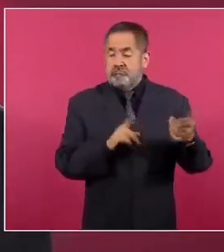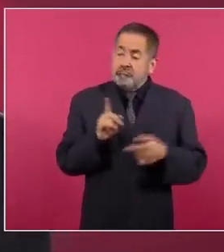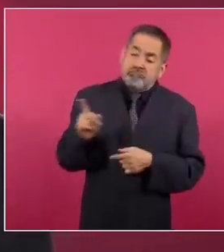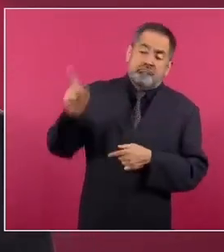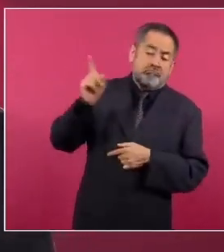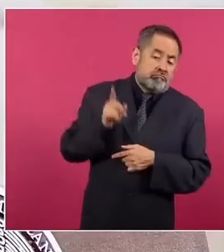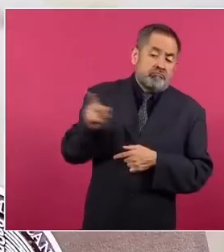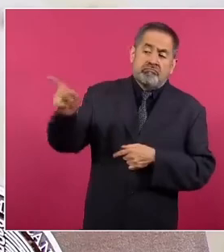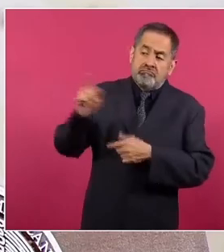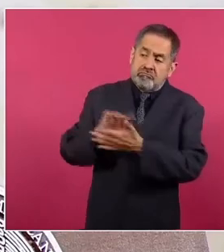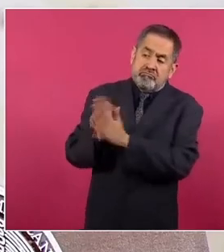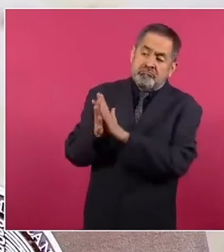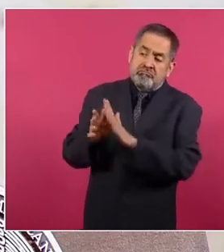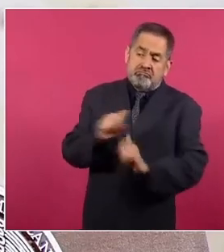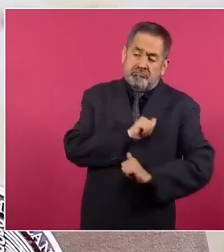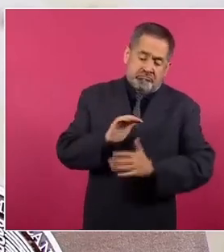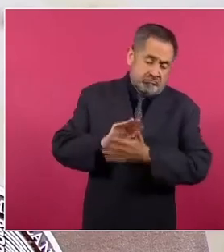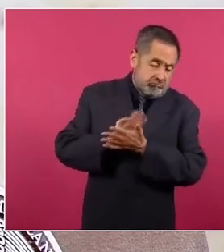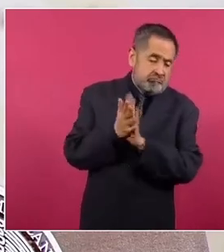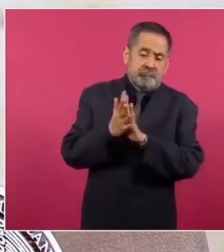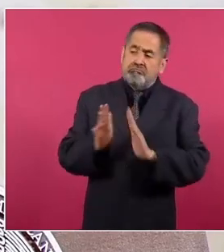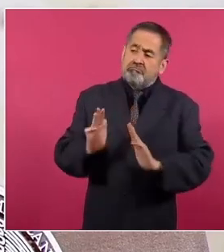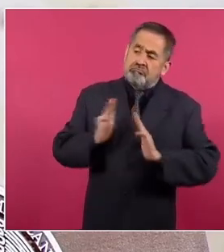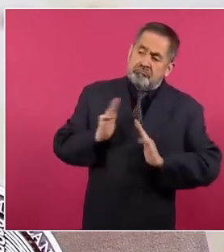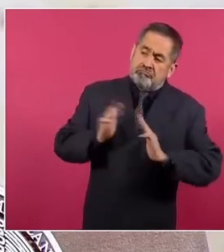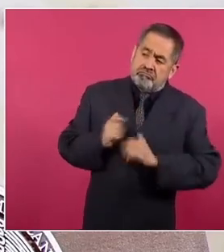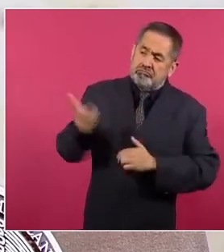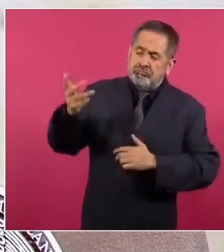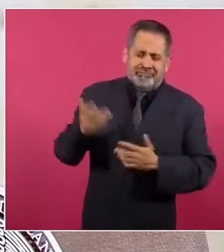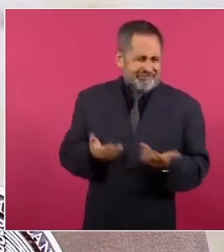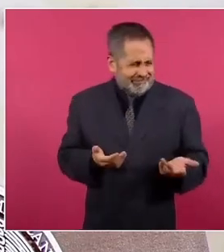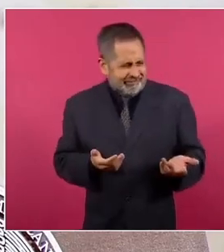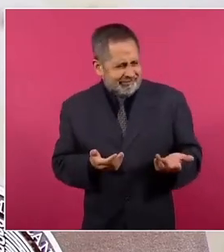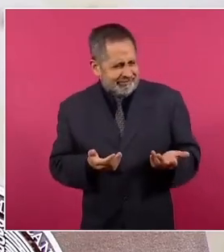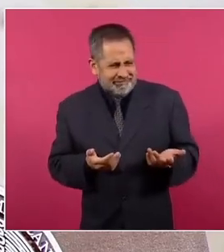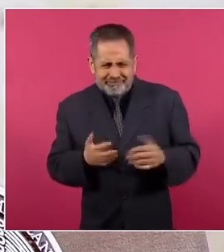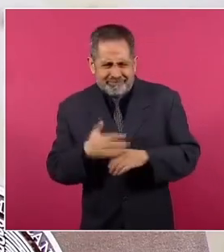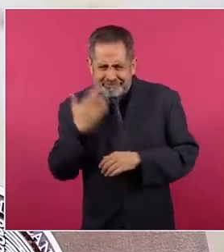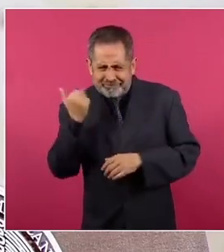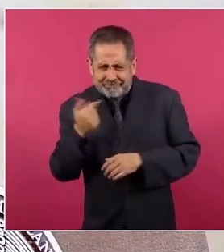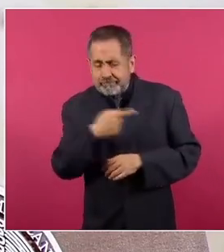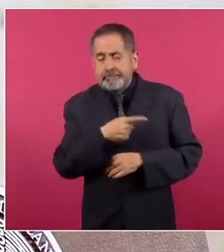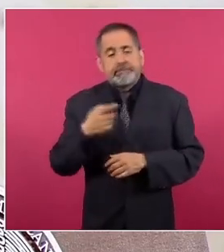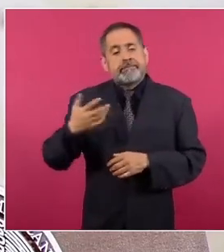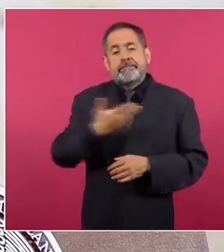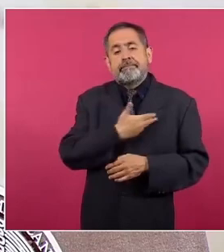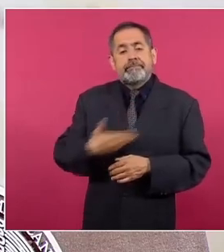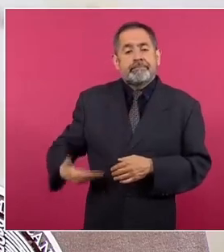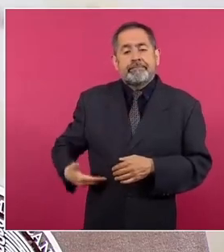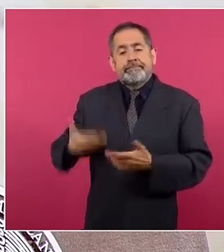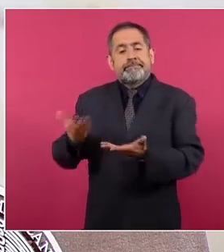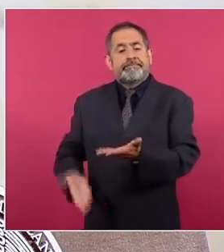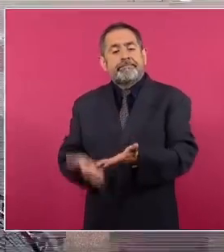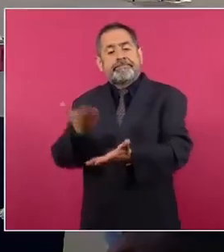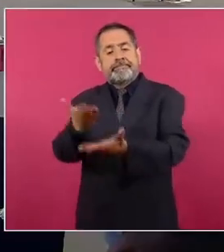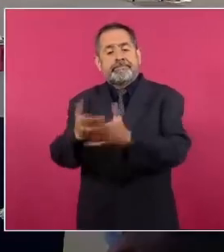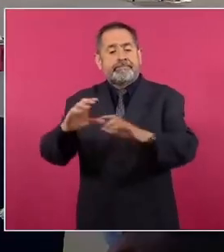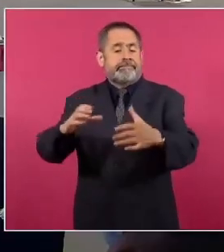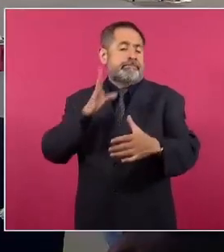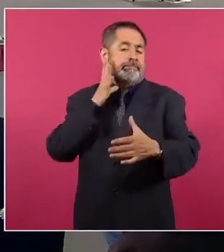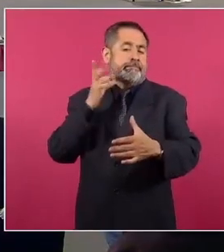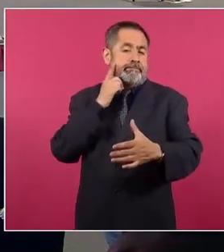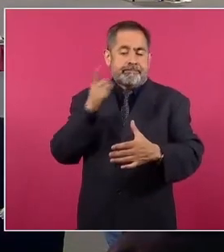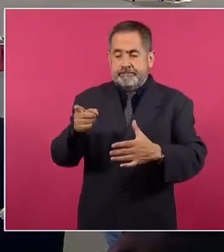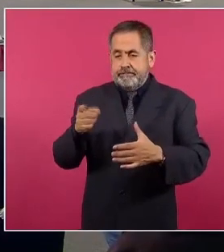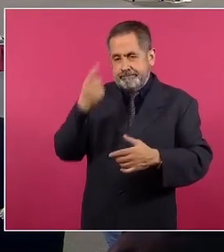militariza el país. Esto porque el presidente presentó una iniciativa al Congreso para que la Guardia Nacional pase a la